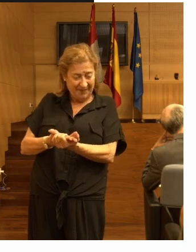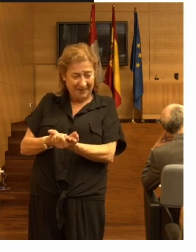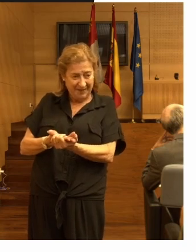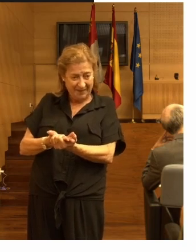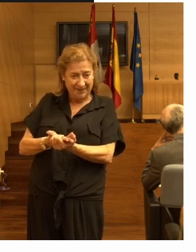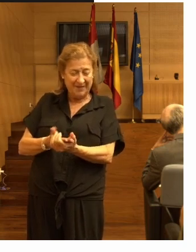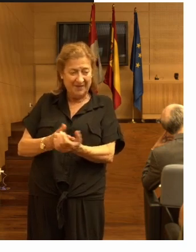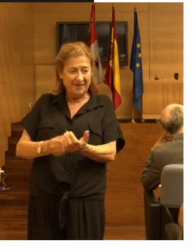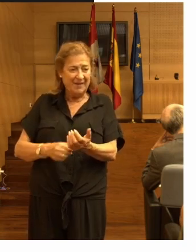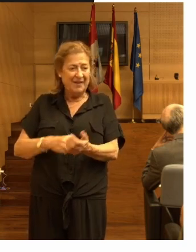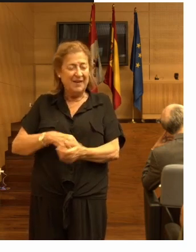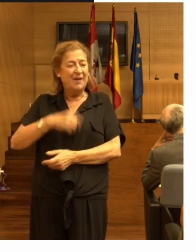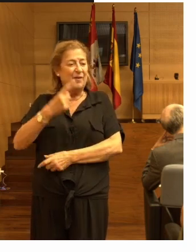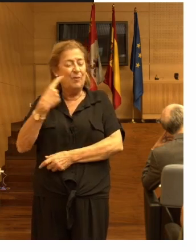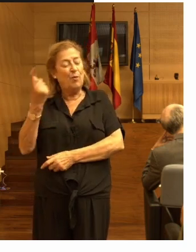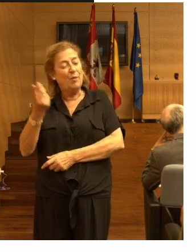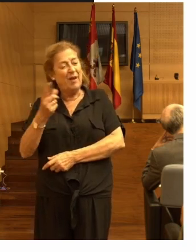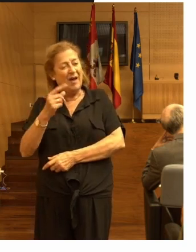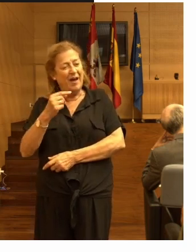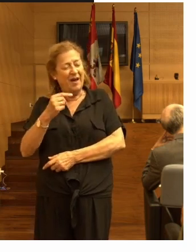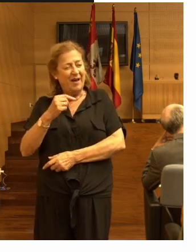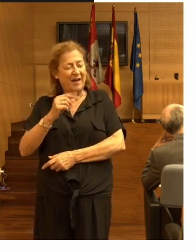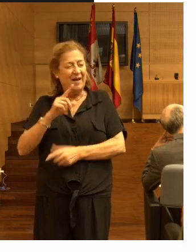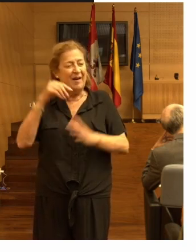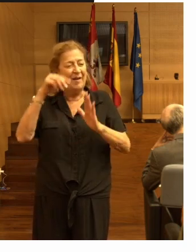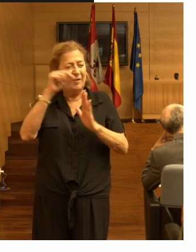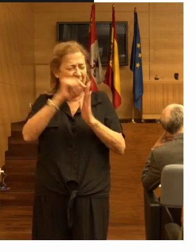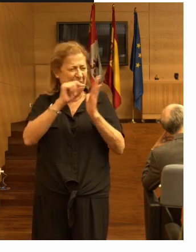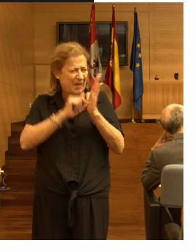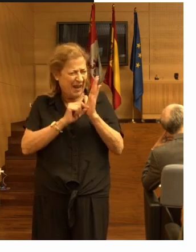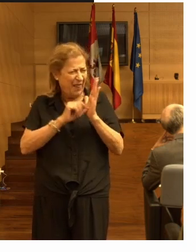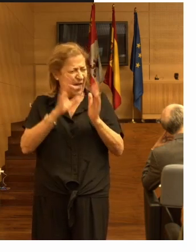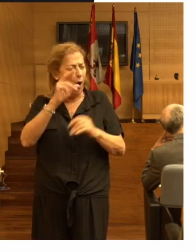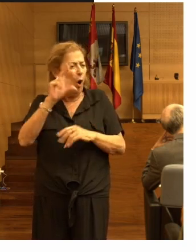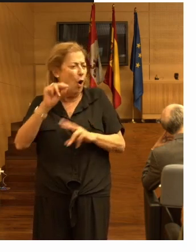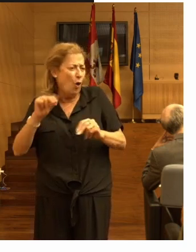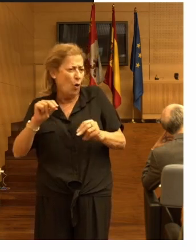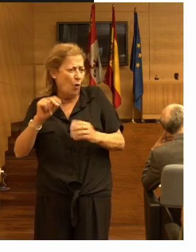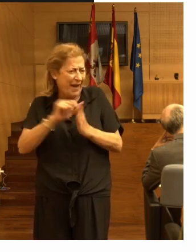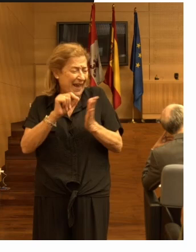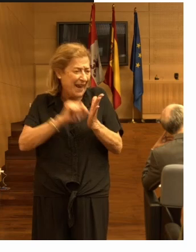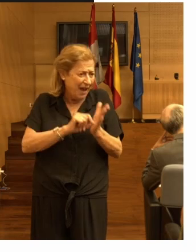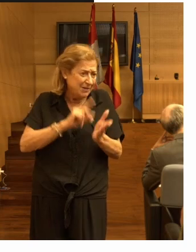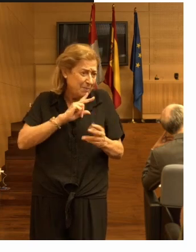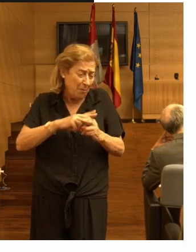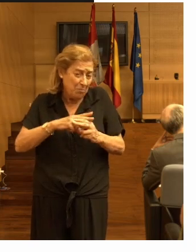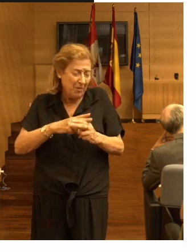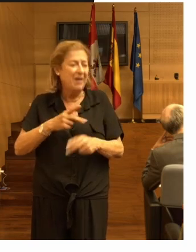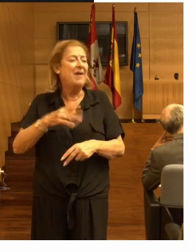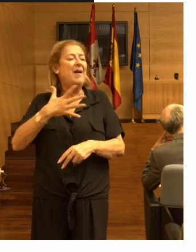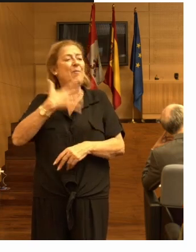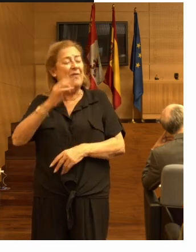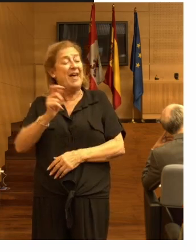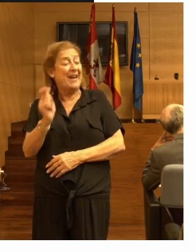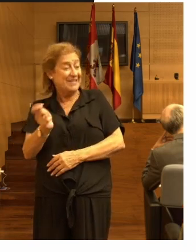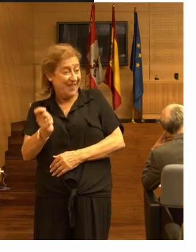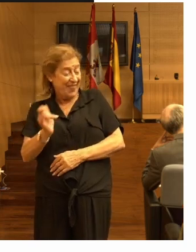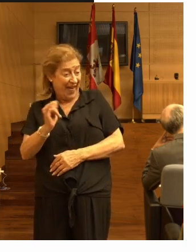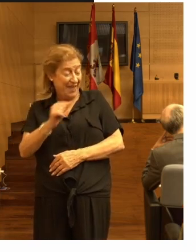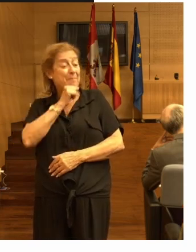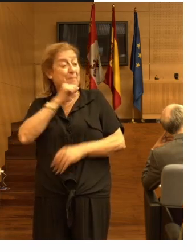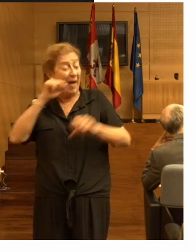el rule of thumb que la la regla de oro es que vamos a tener en residencias